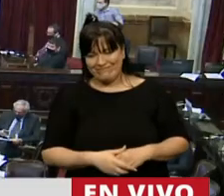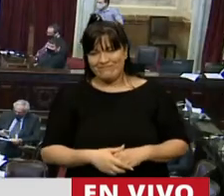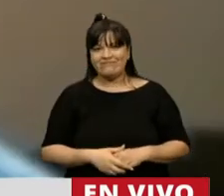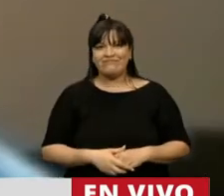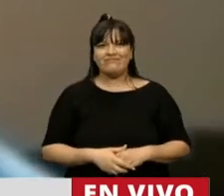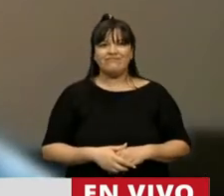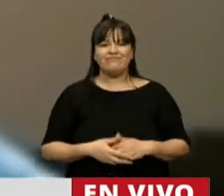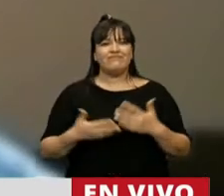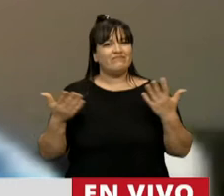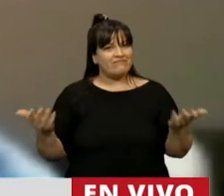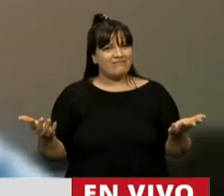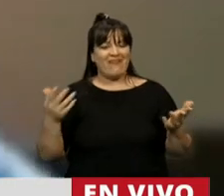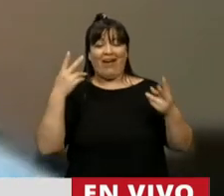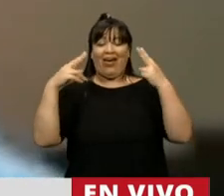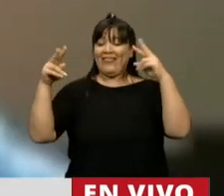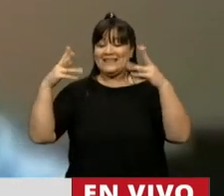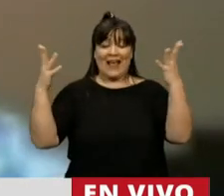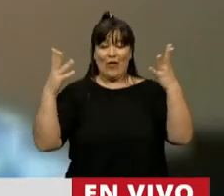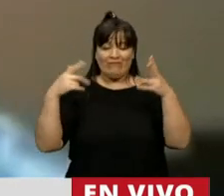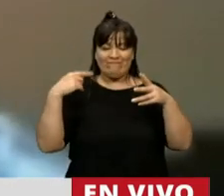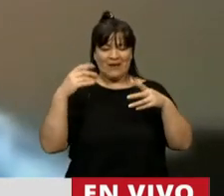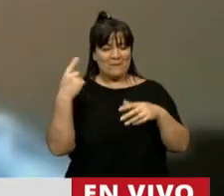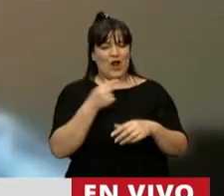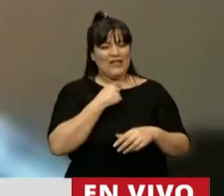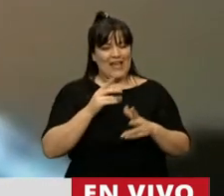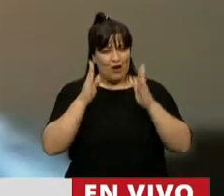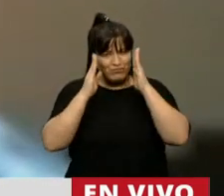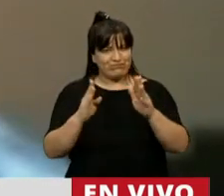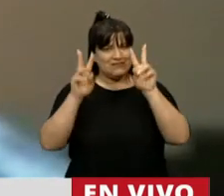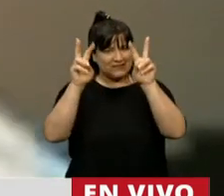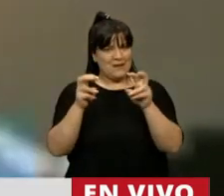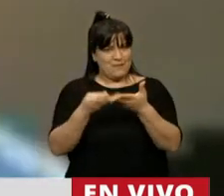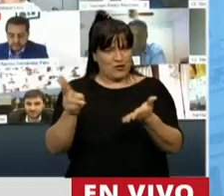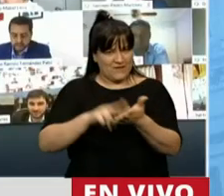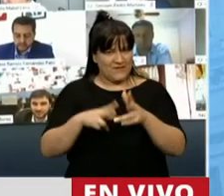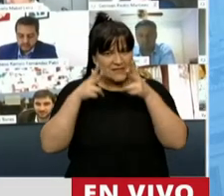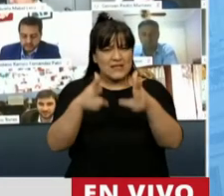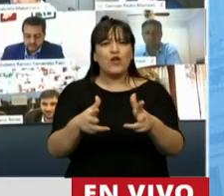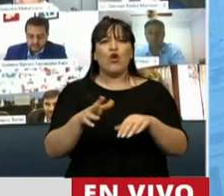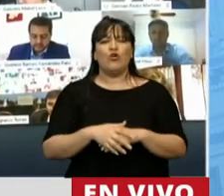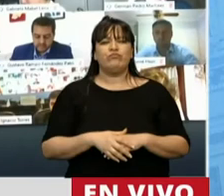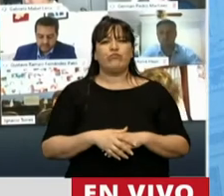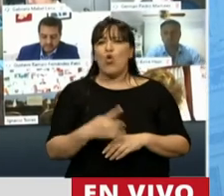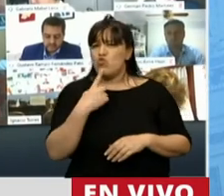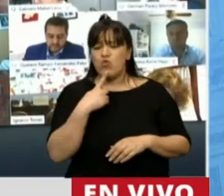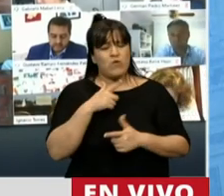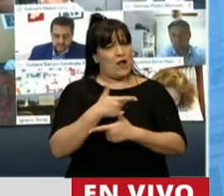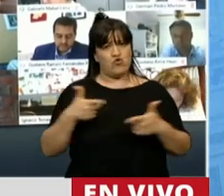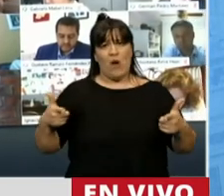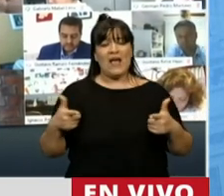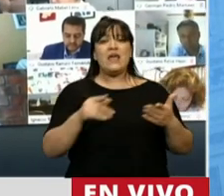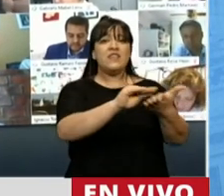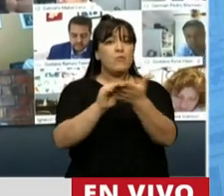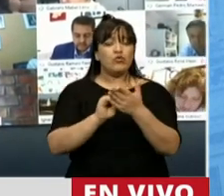Ahora me distrajo un poco, pero le quiero decir, señor presidente, para ir redondeando, que no tengan ninguna duda los diputados de la